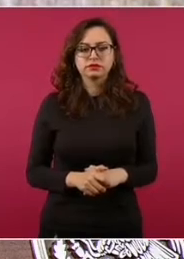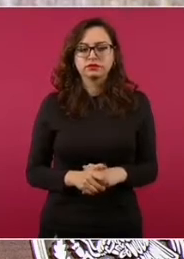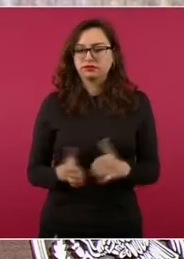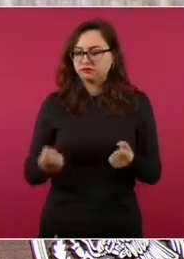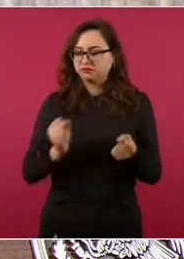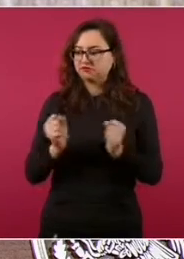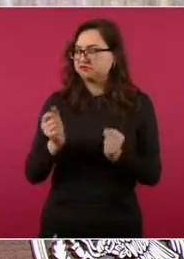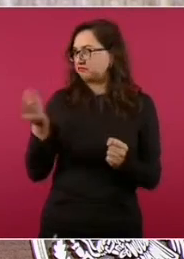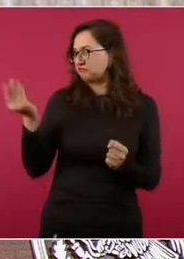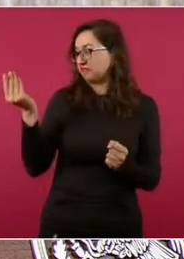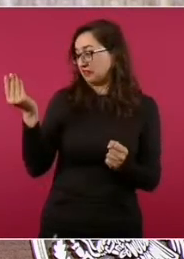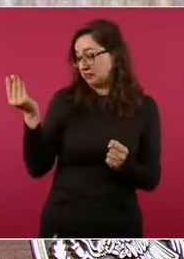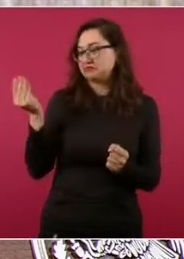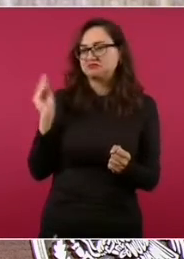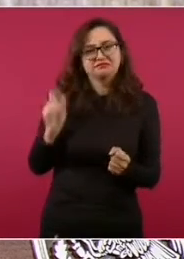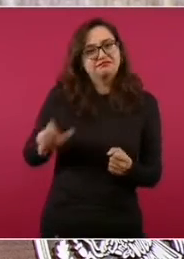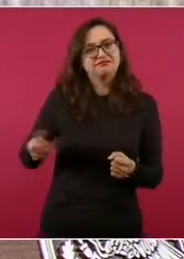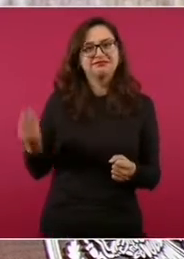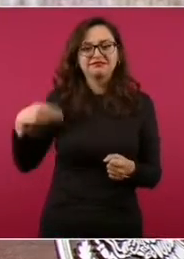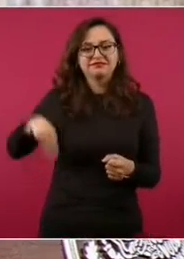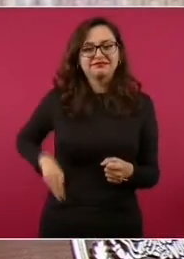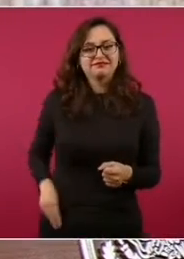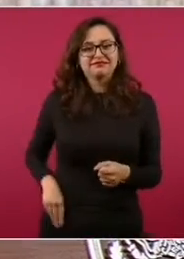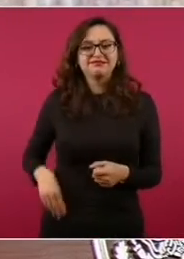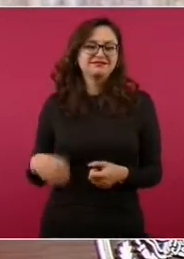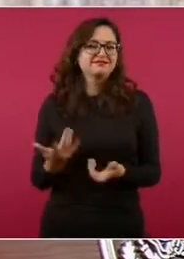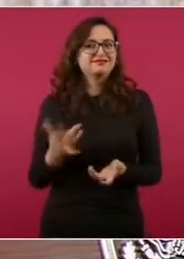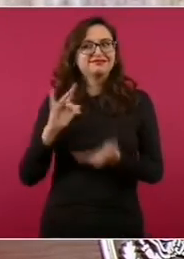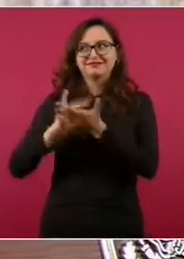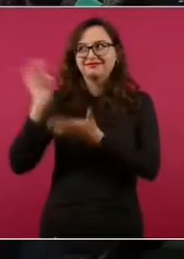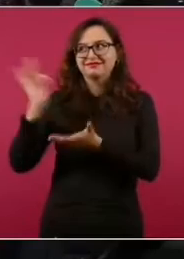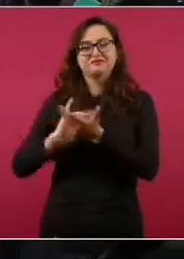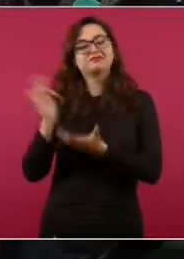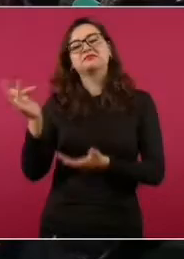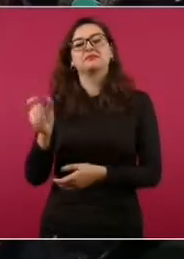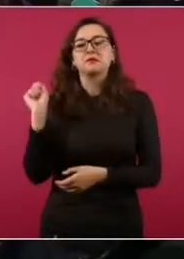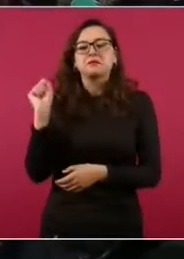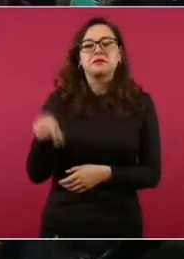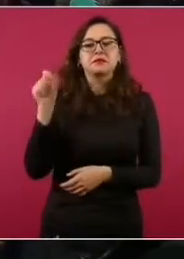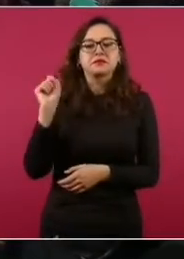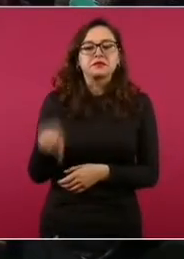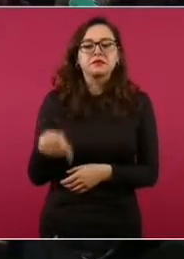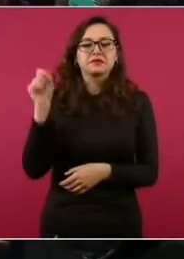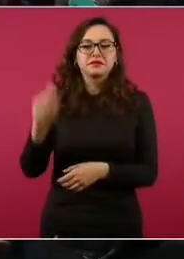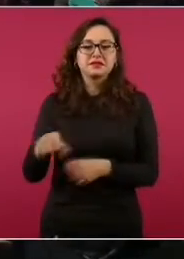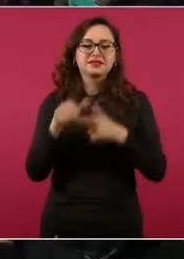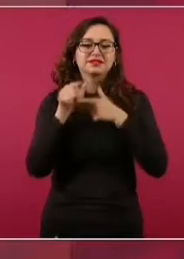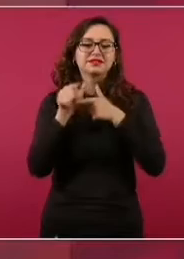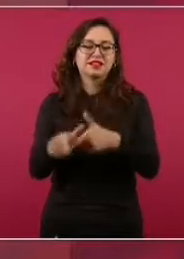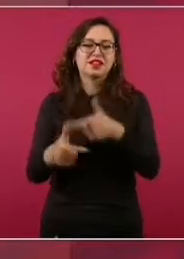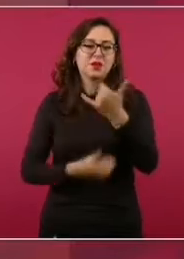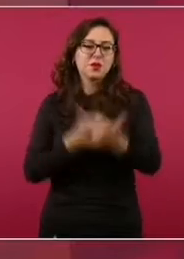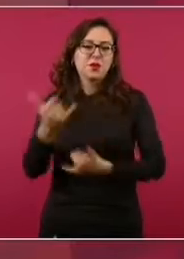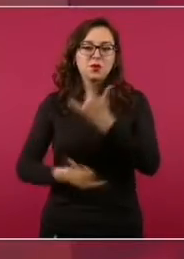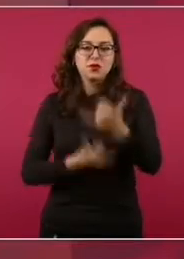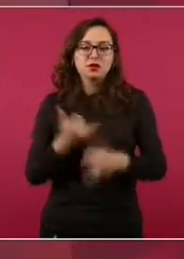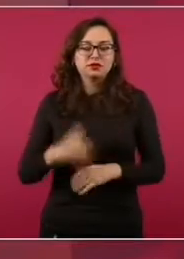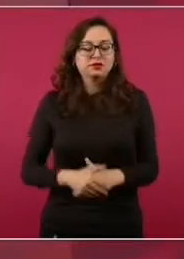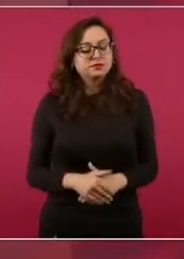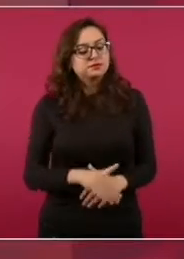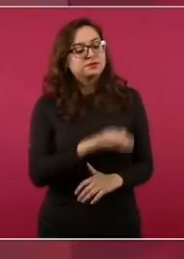Ah, pues gracias, ya ven cómo eran las maquinitas y dice,